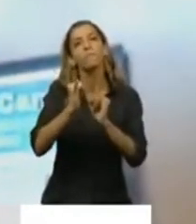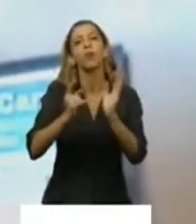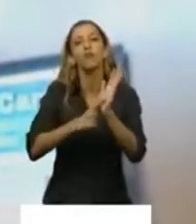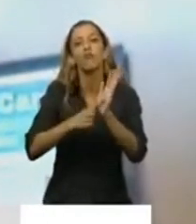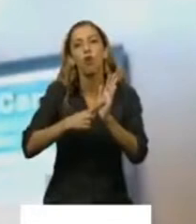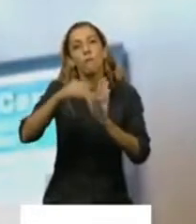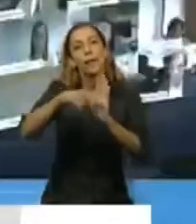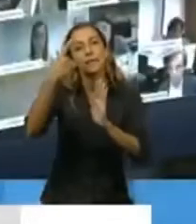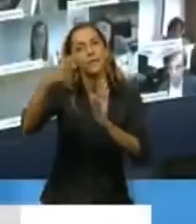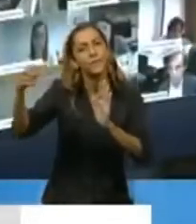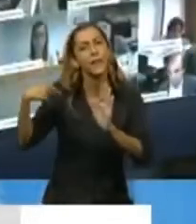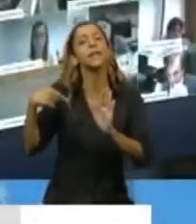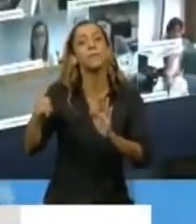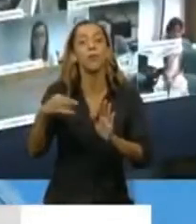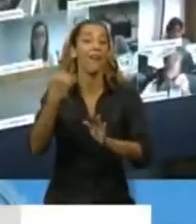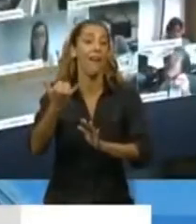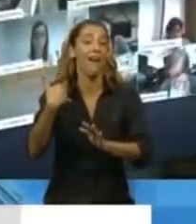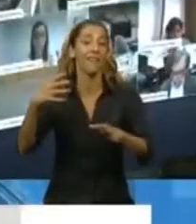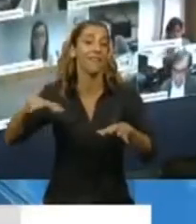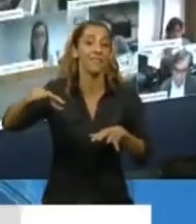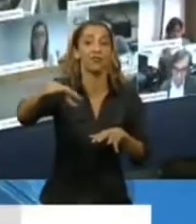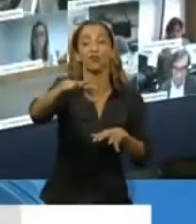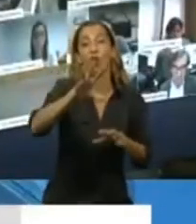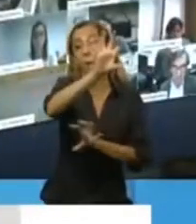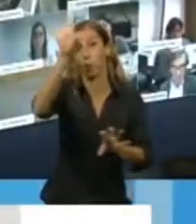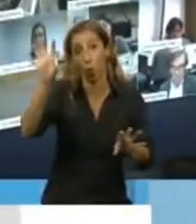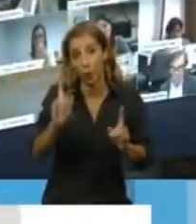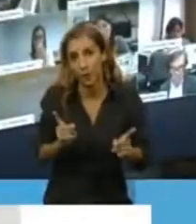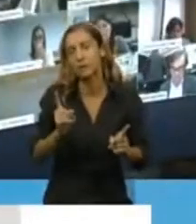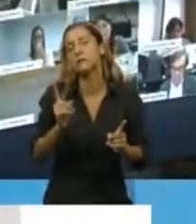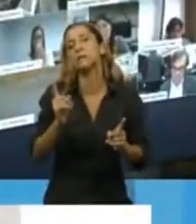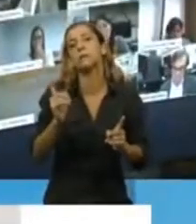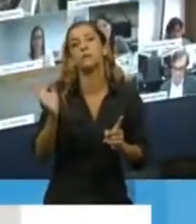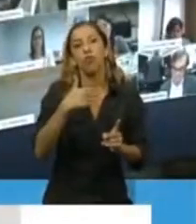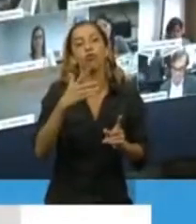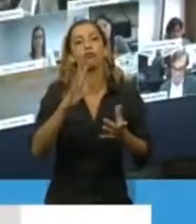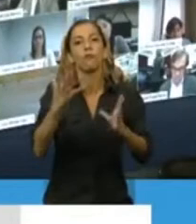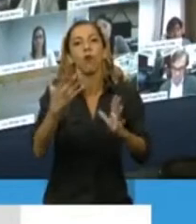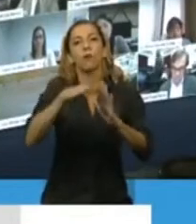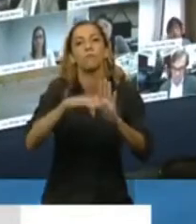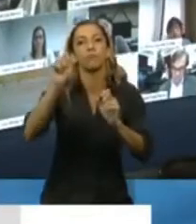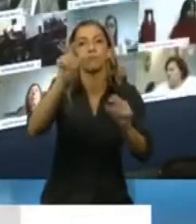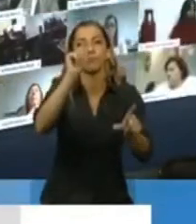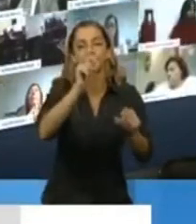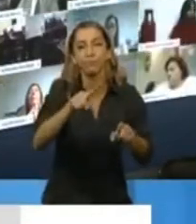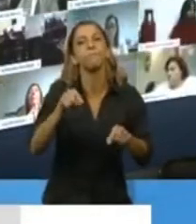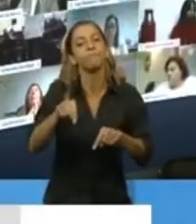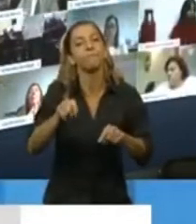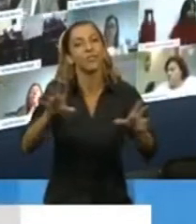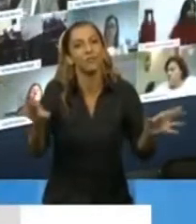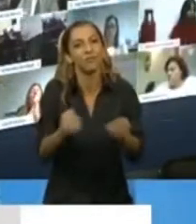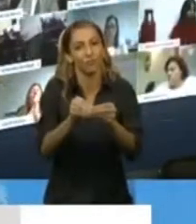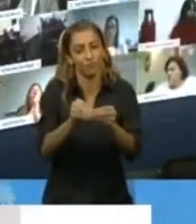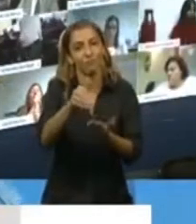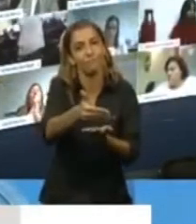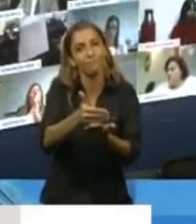protocolos que están llevando las distintas jurisdicciones y las provincias desde que se inició la pandemia. Establece